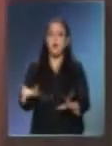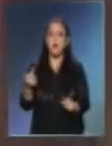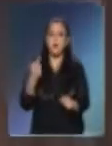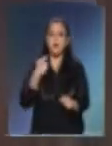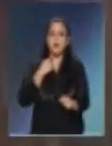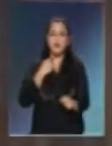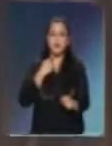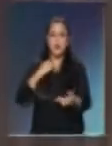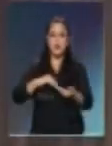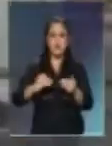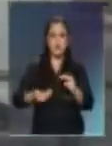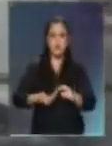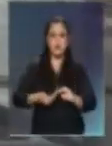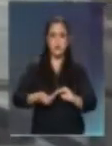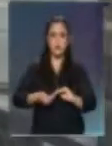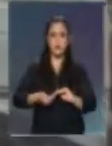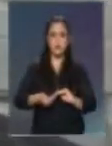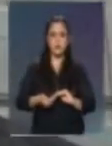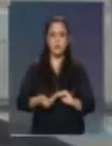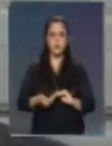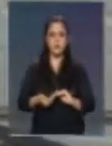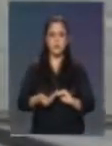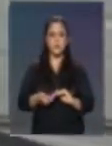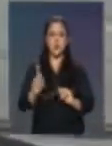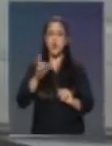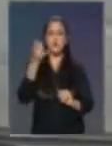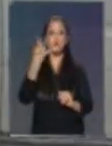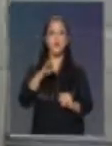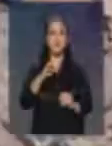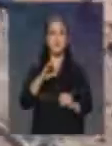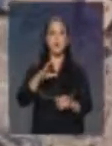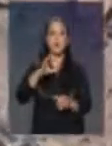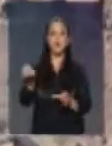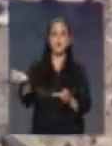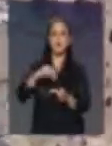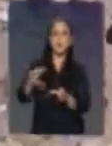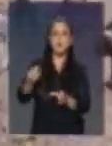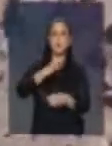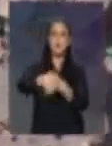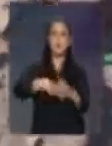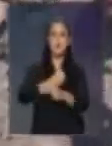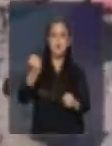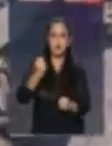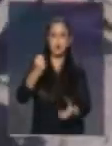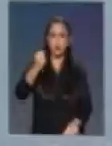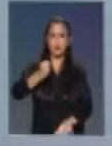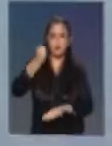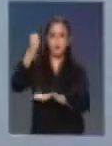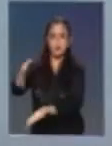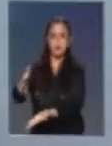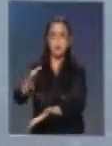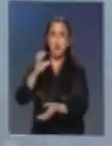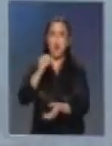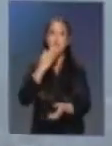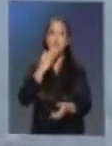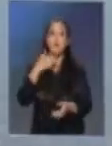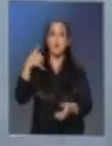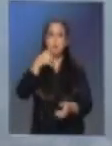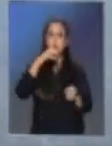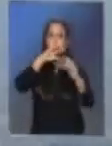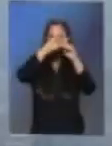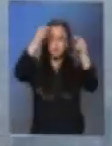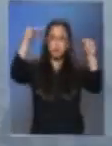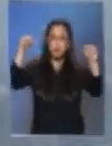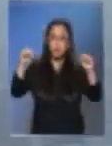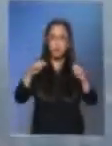en una comunidad. No solo es la basura que ensucia nuestras calles o las emisiones de CO2 que nos obligan a dejar el auto en casa